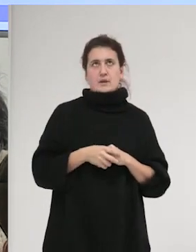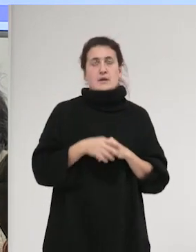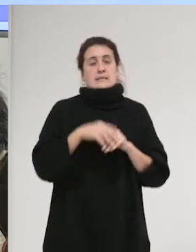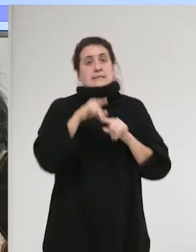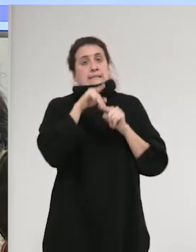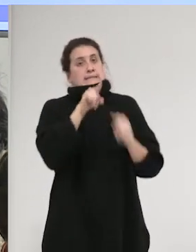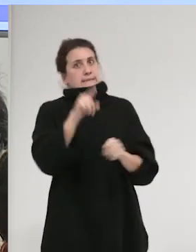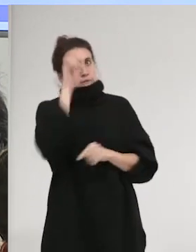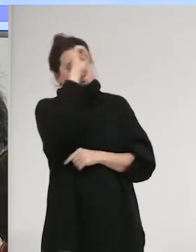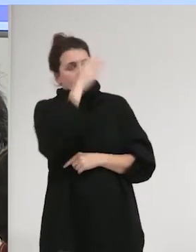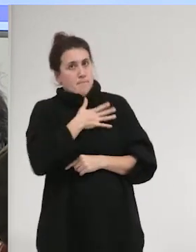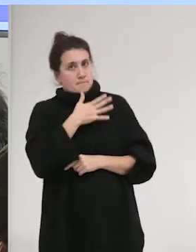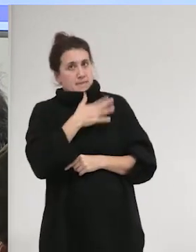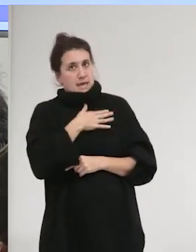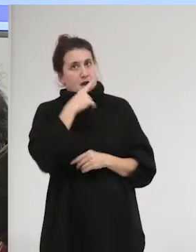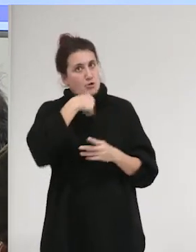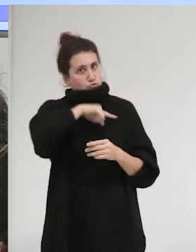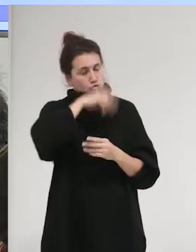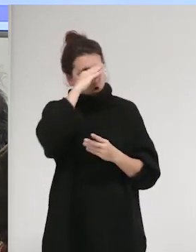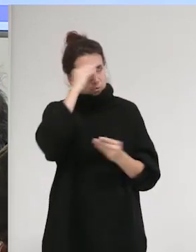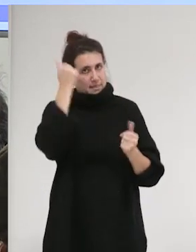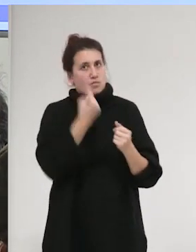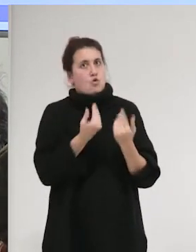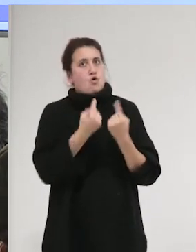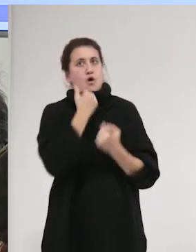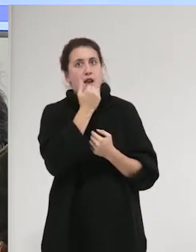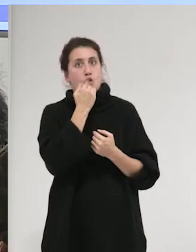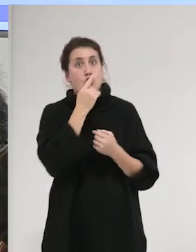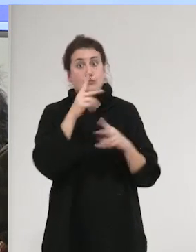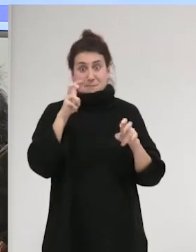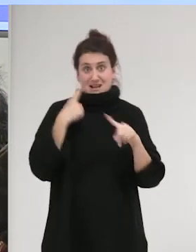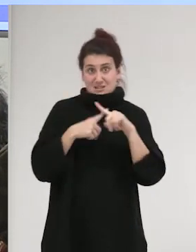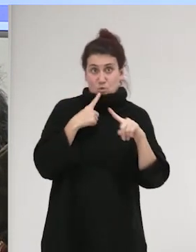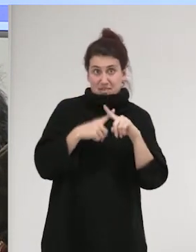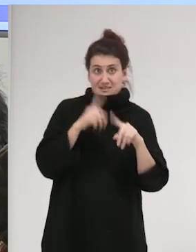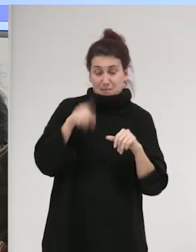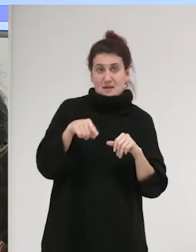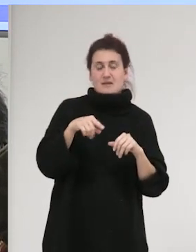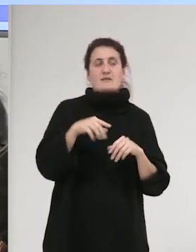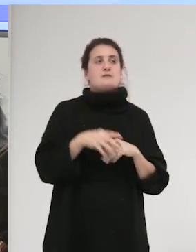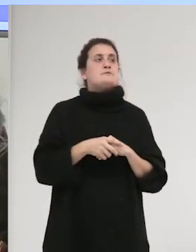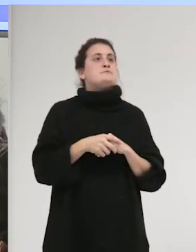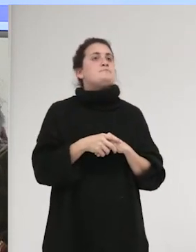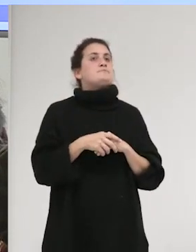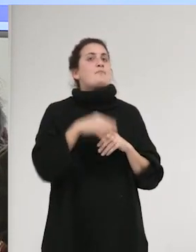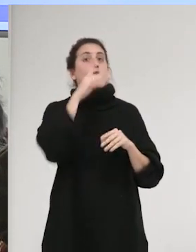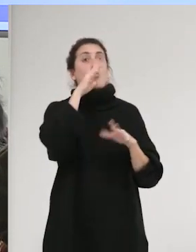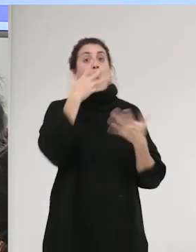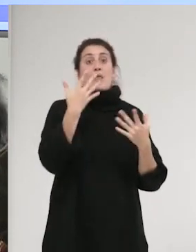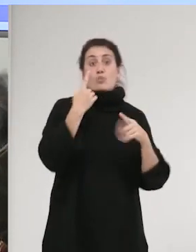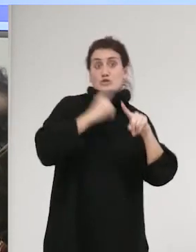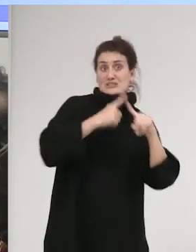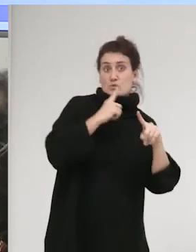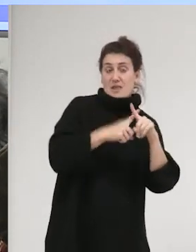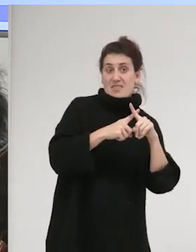aquí estamos olvidando algo, también pasa un poco con la sexualidad, ¿no? El tema de la sexualidad cuando hay violencia no es sexualidad, ¿no?